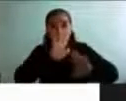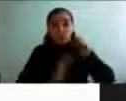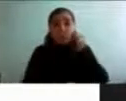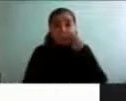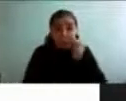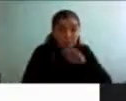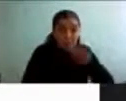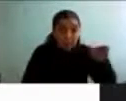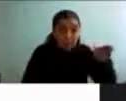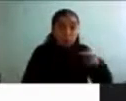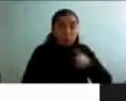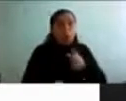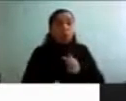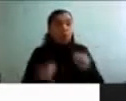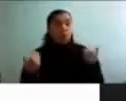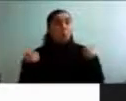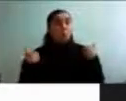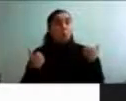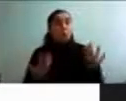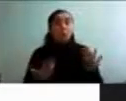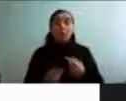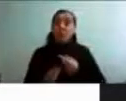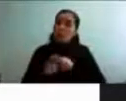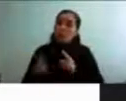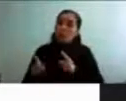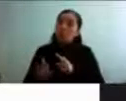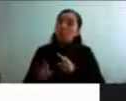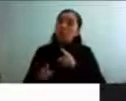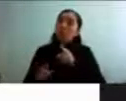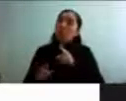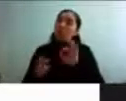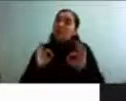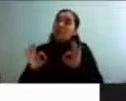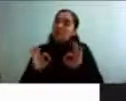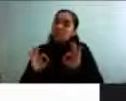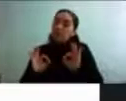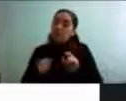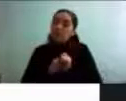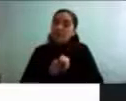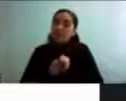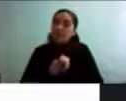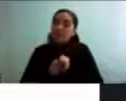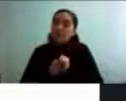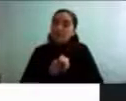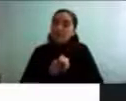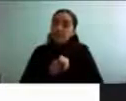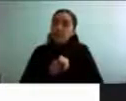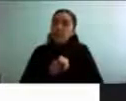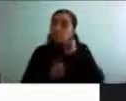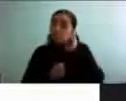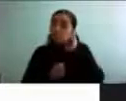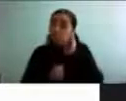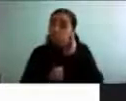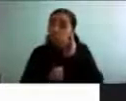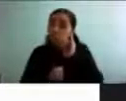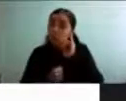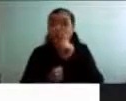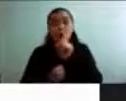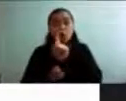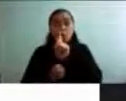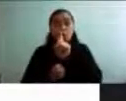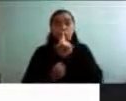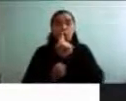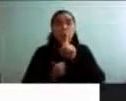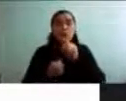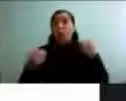habían otras personas que decían, señorita, yo no hago ejercicio, estoy